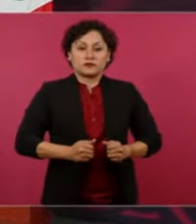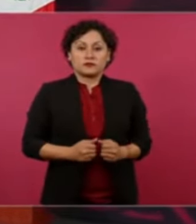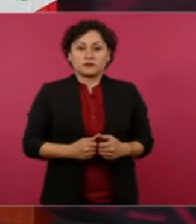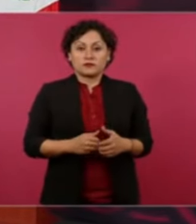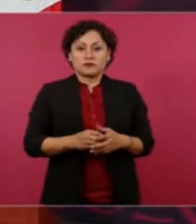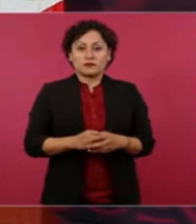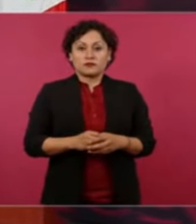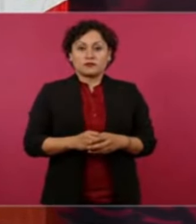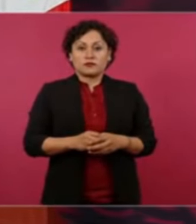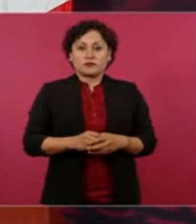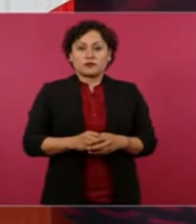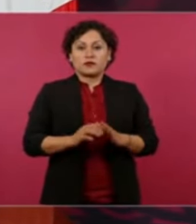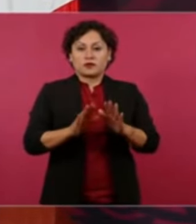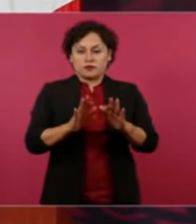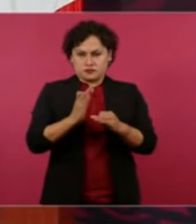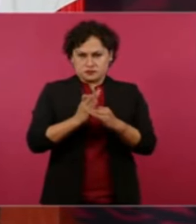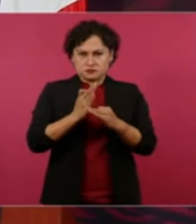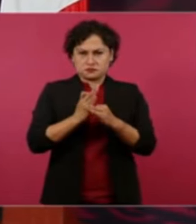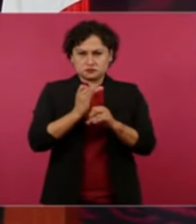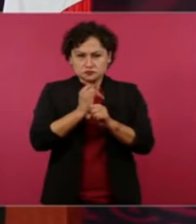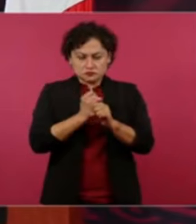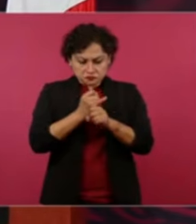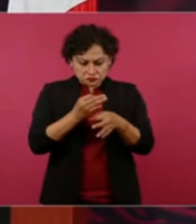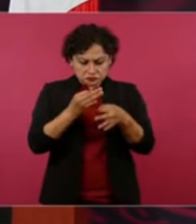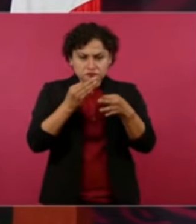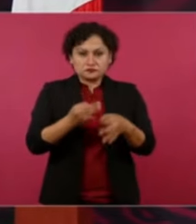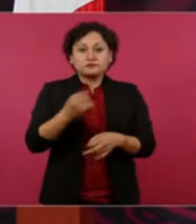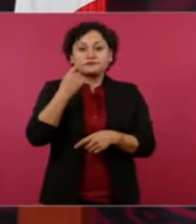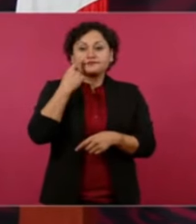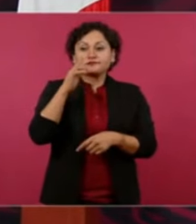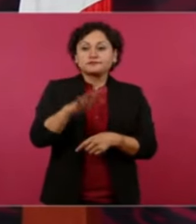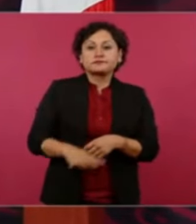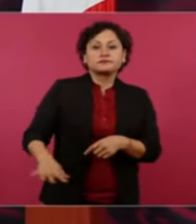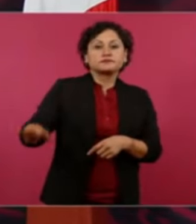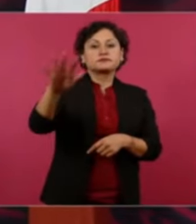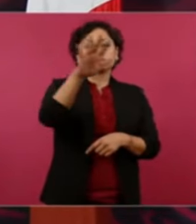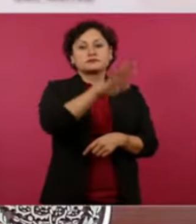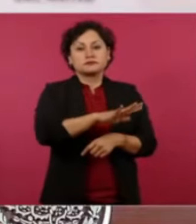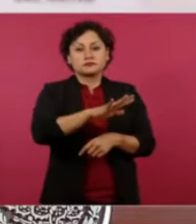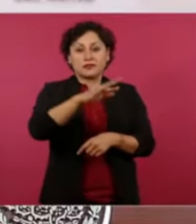corroborar de los mexicanos son católicos